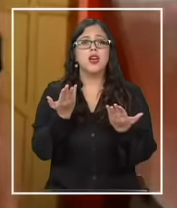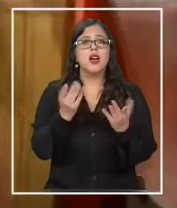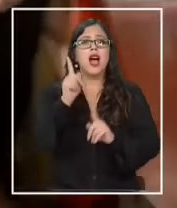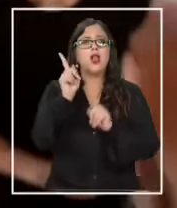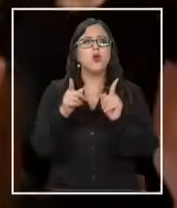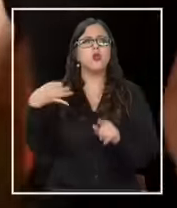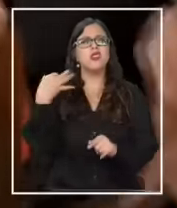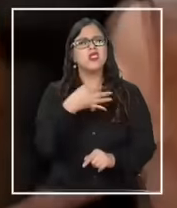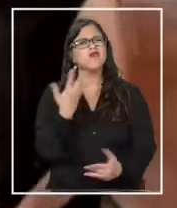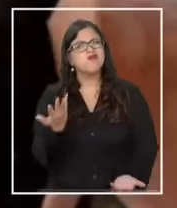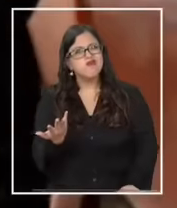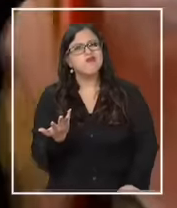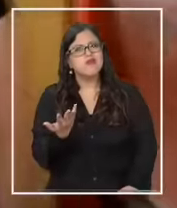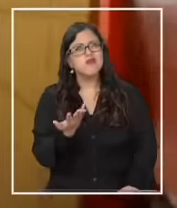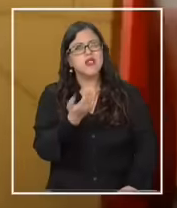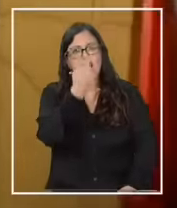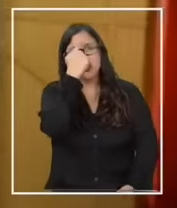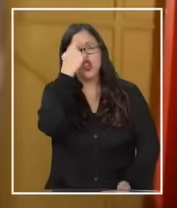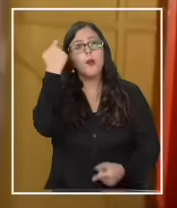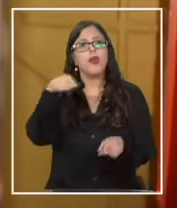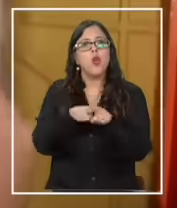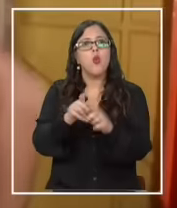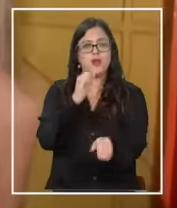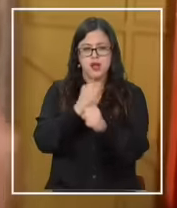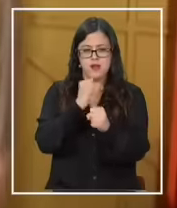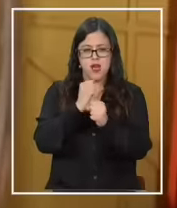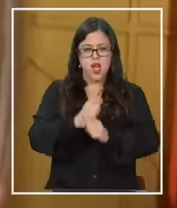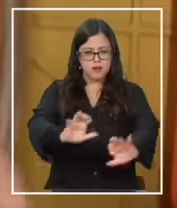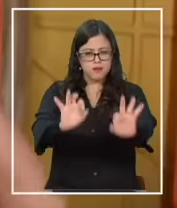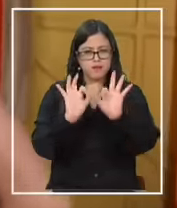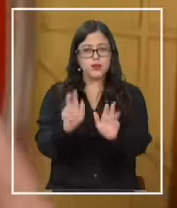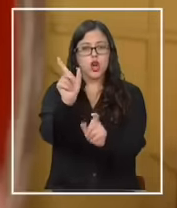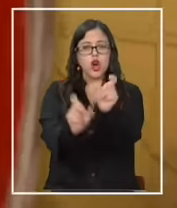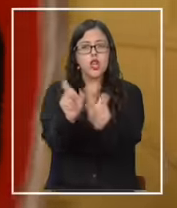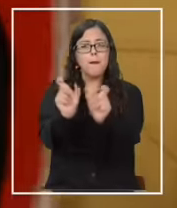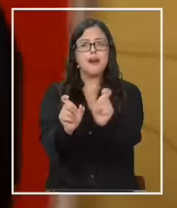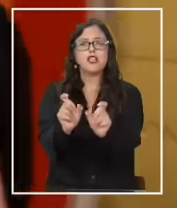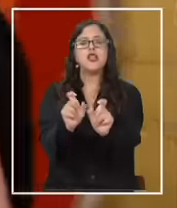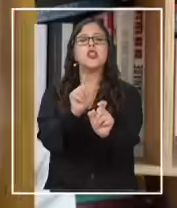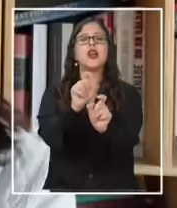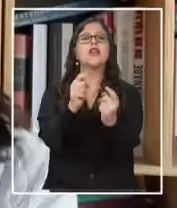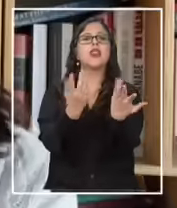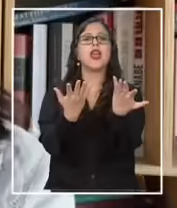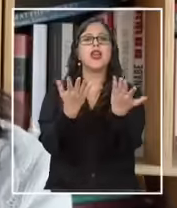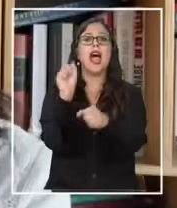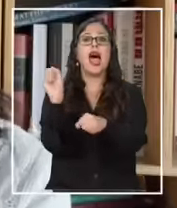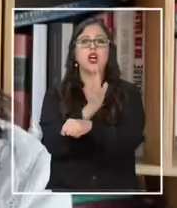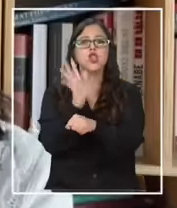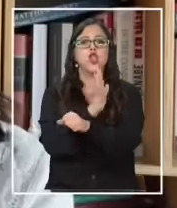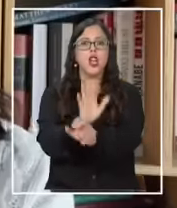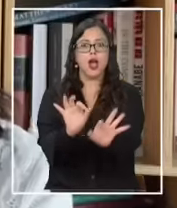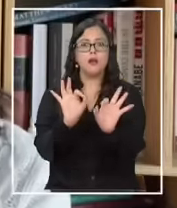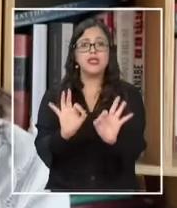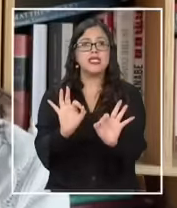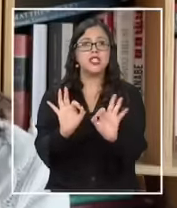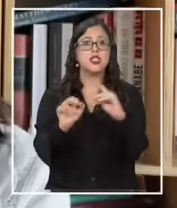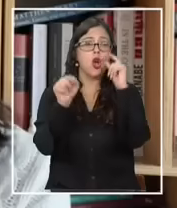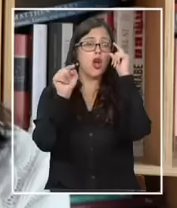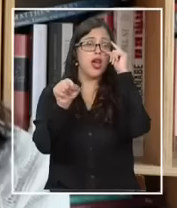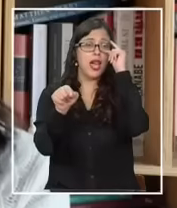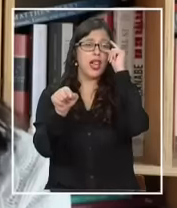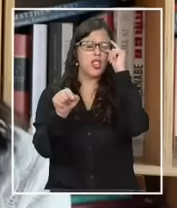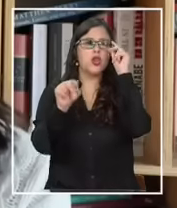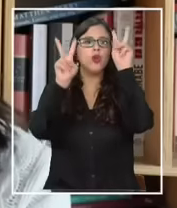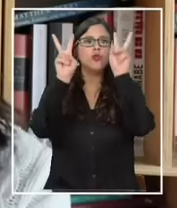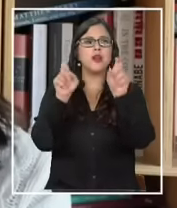insulso pero fue trabajado de forma notable y con los actores precisos esta como versión